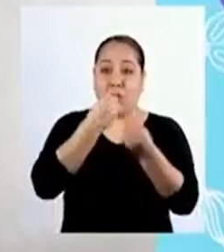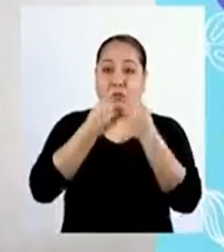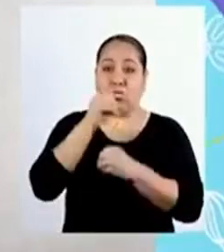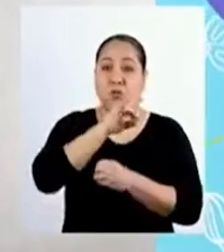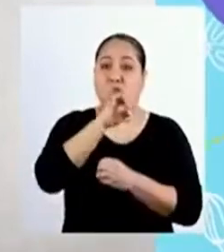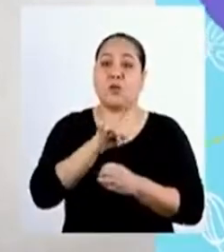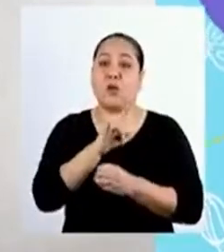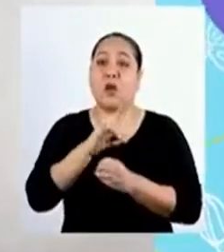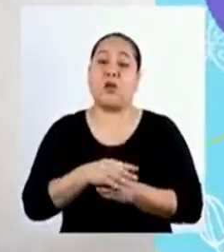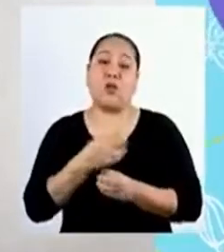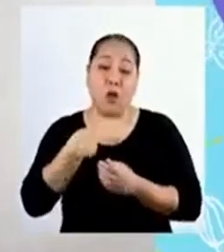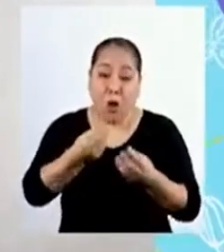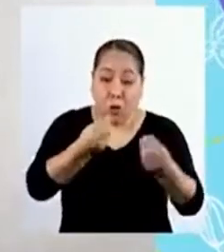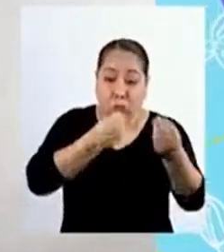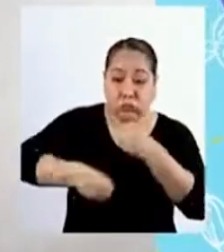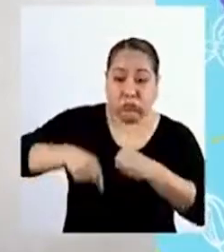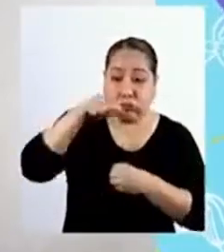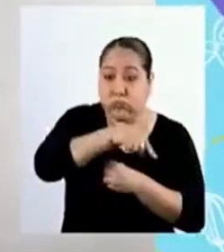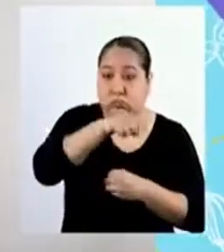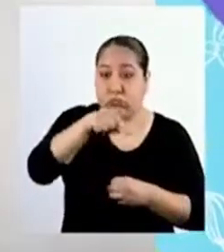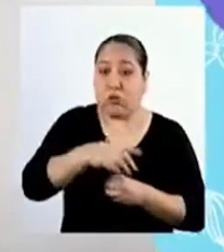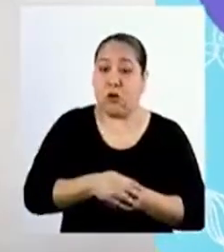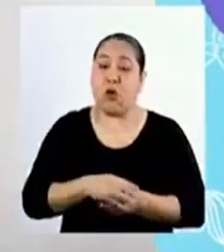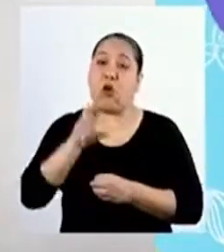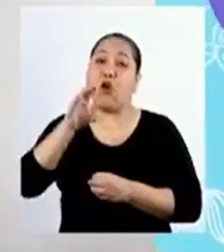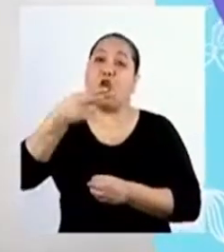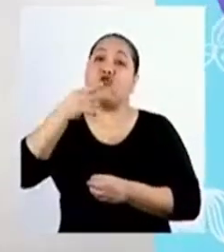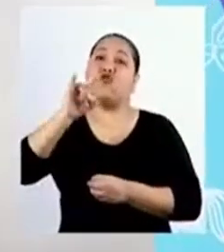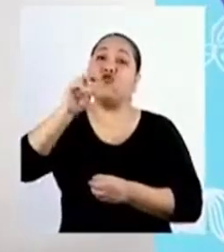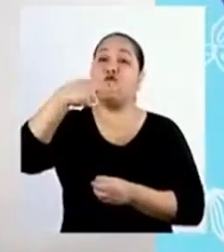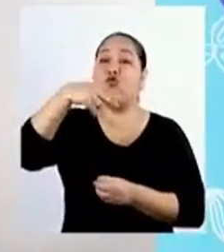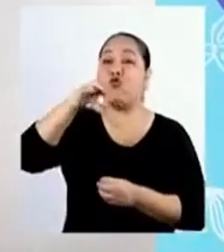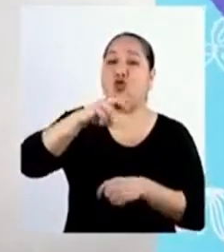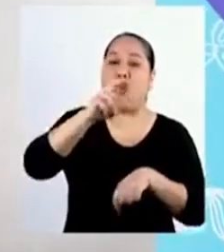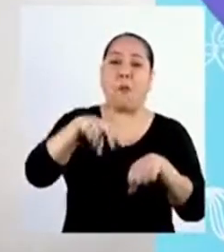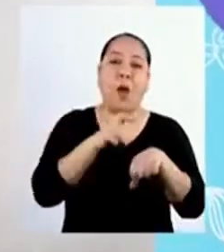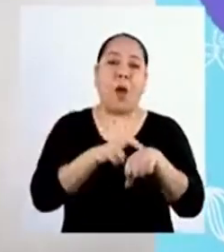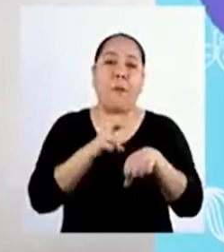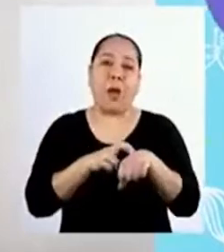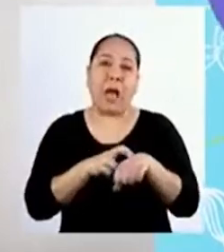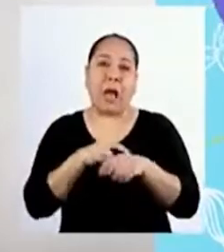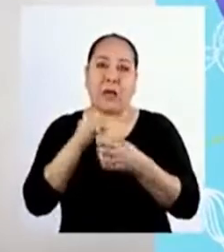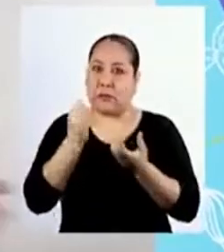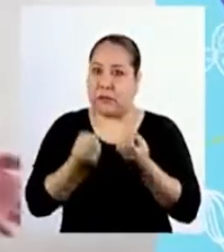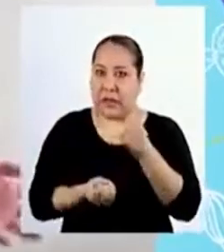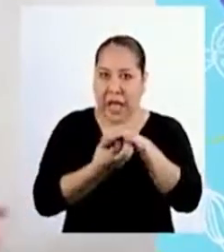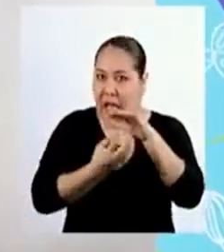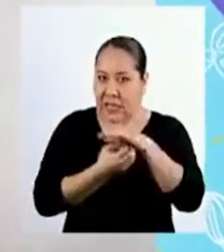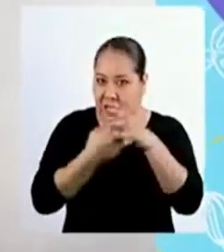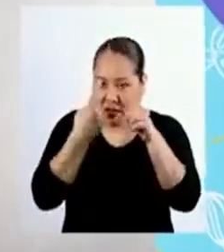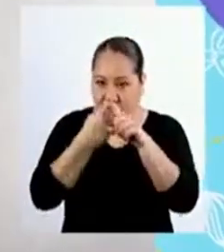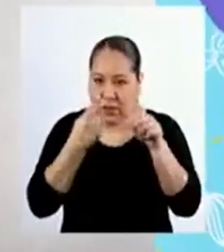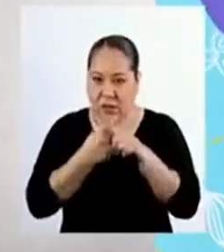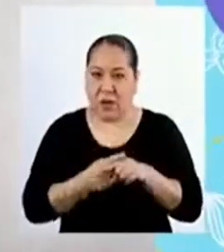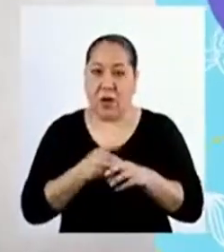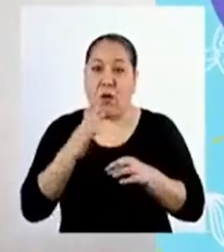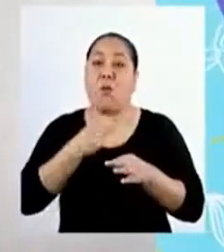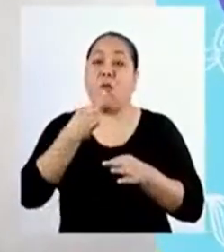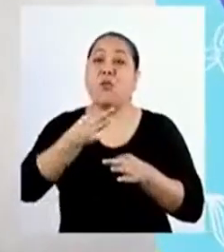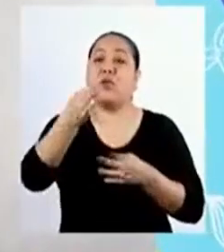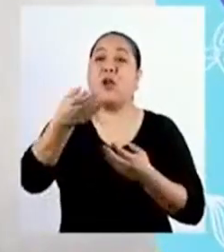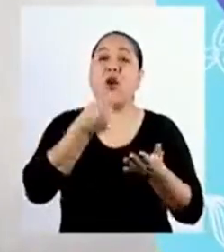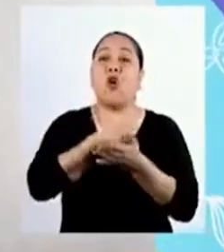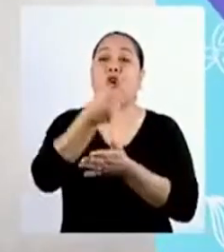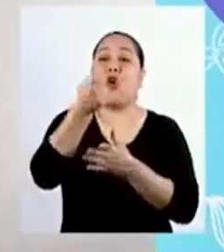utilizamos lo que en el pueblo producíamos. Por ejemplo, chuño, gordura, papa, cancha, entre otros. Decidimos postergar